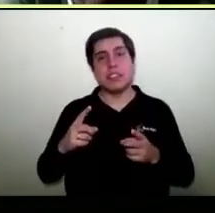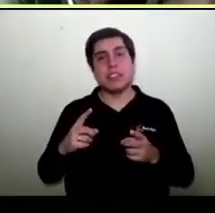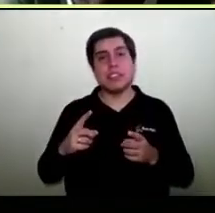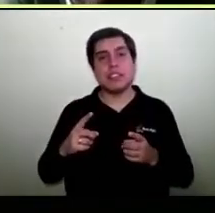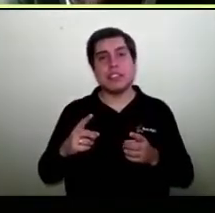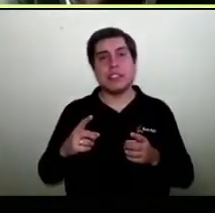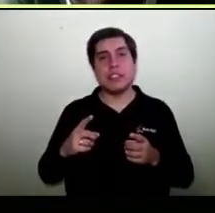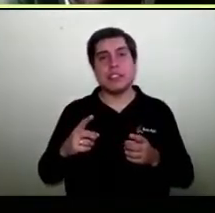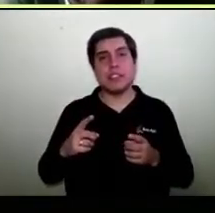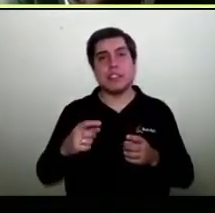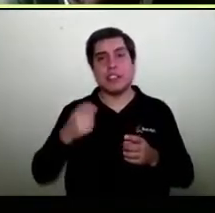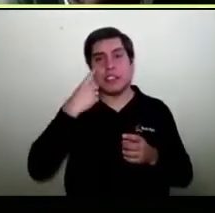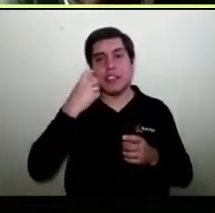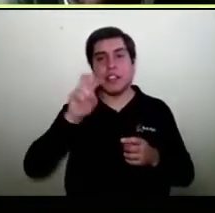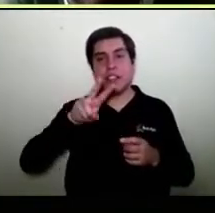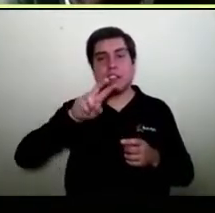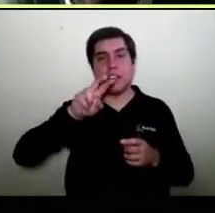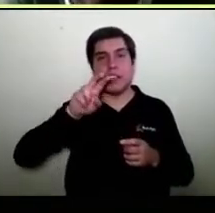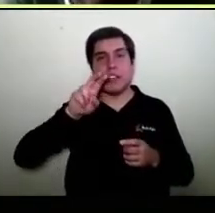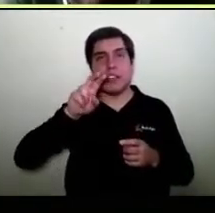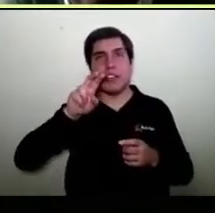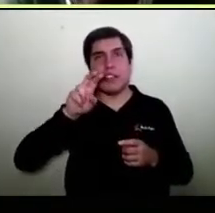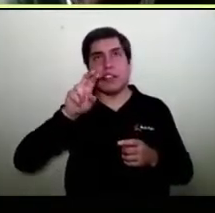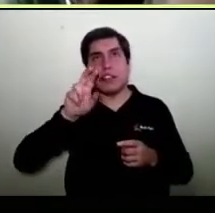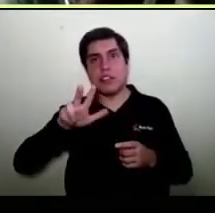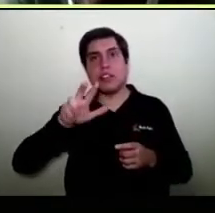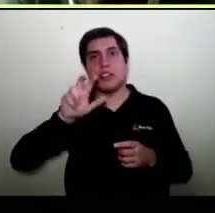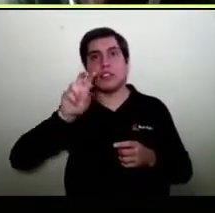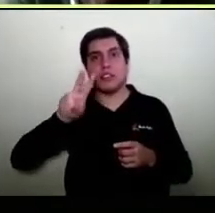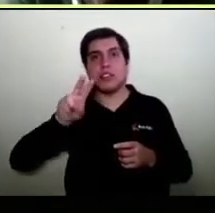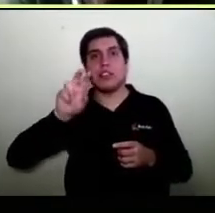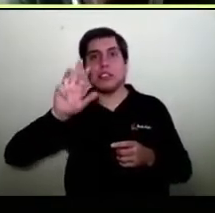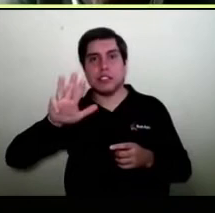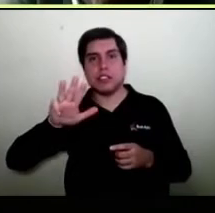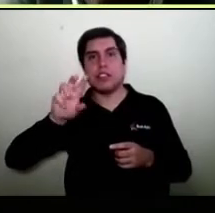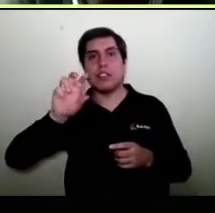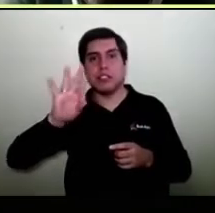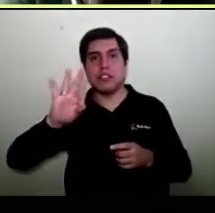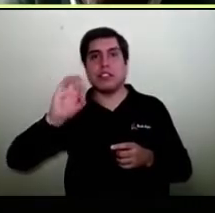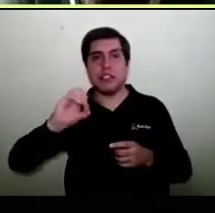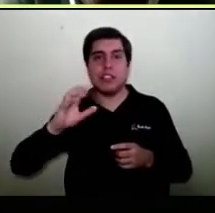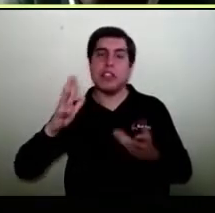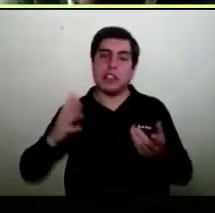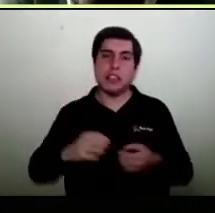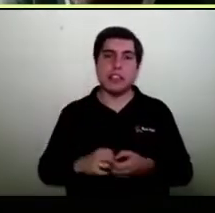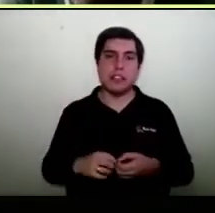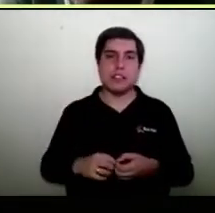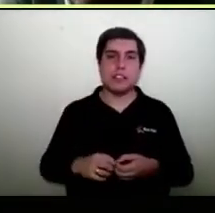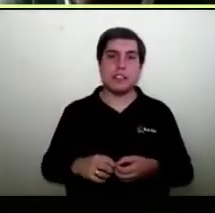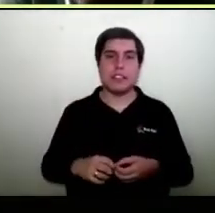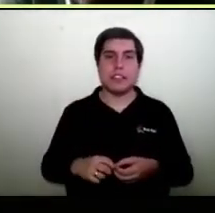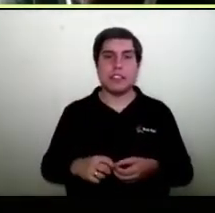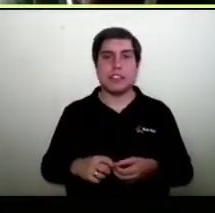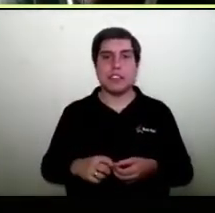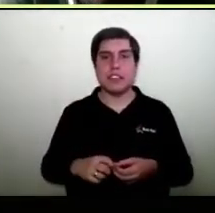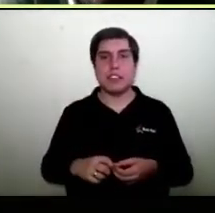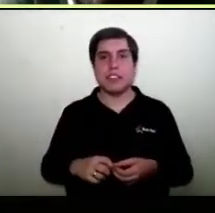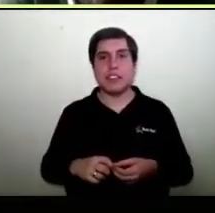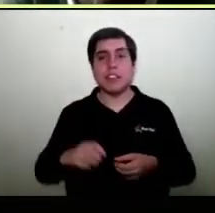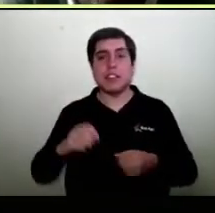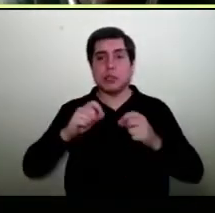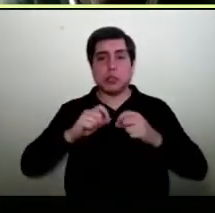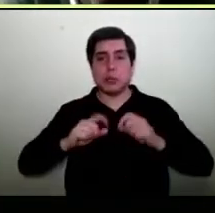después los días 29, 30, es decir, 28, 29, 30, el esfuerzo de que se vendan, vamos a vender, pero además crecemos